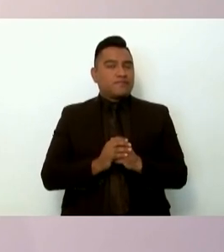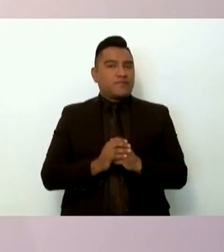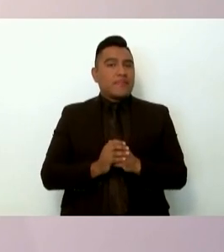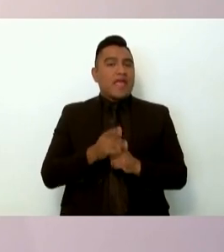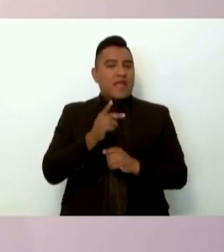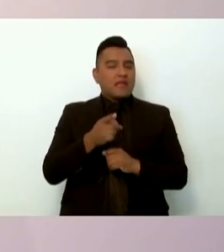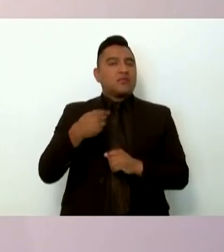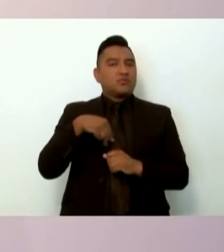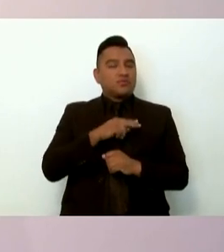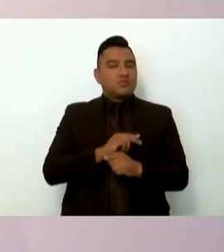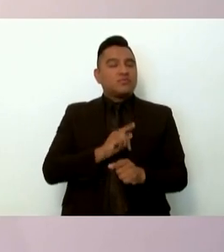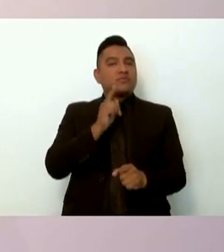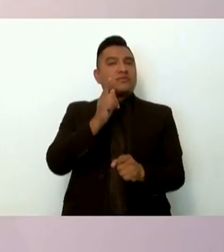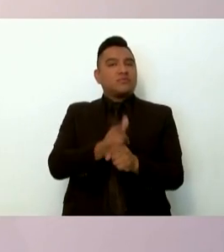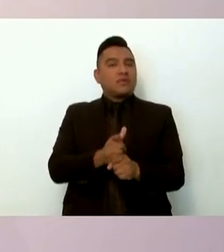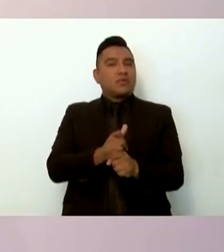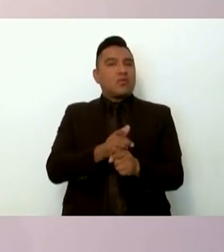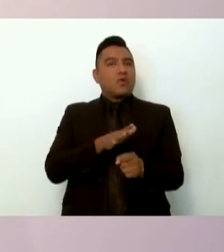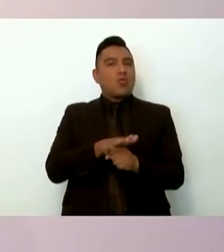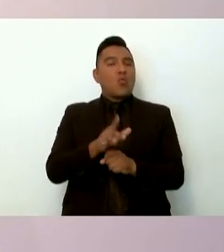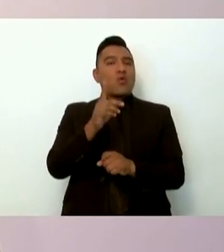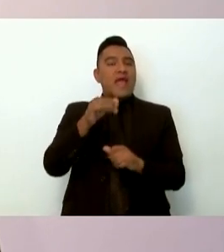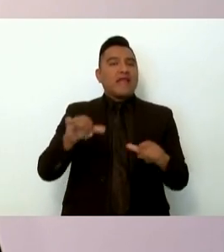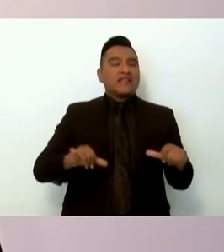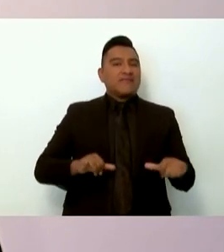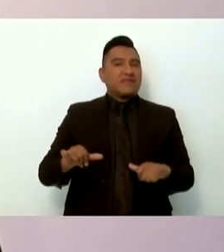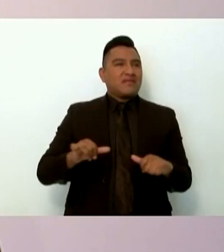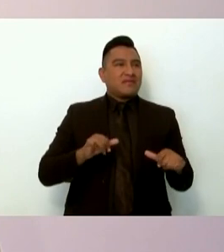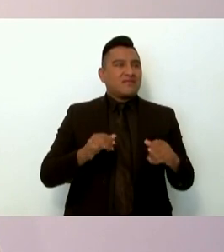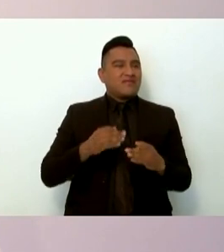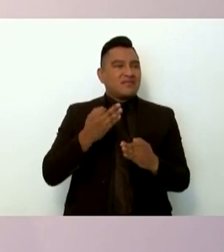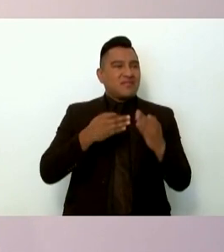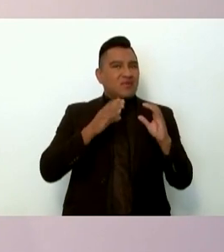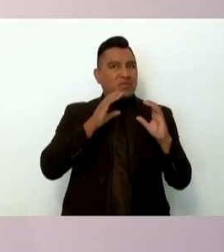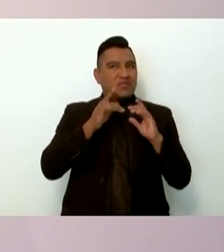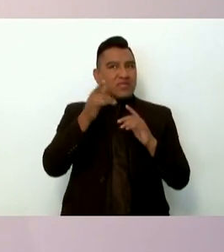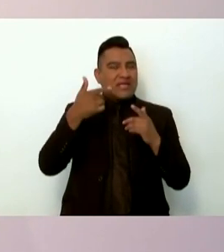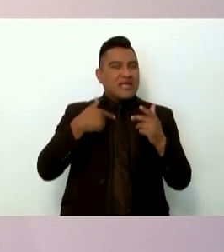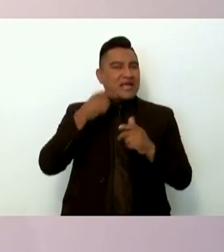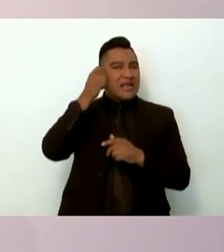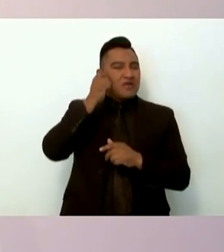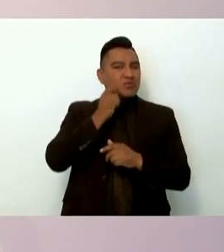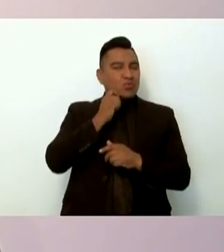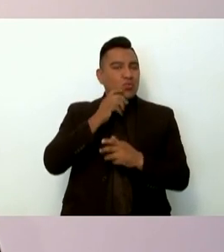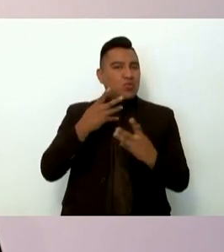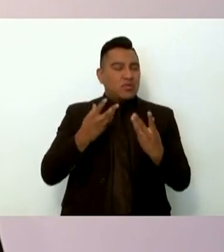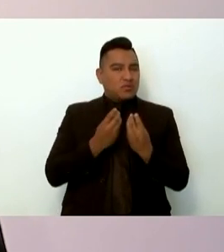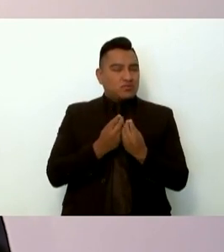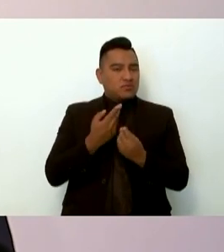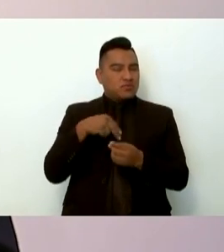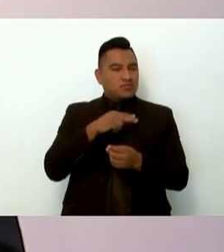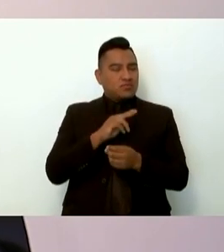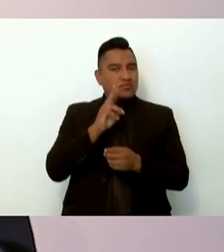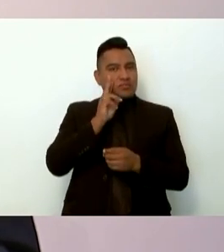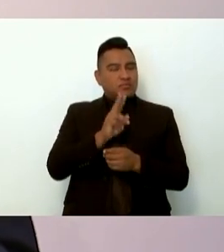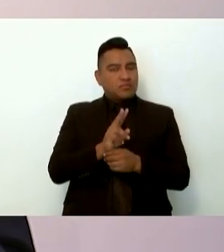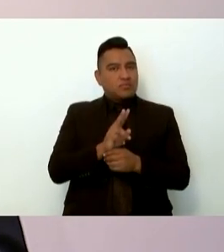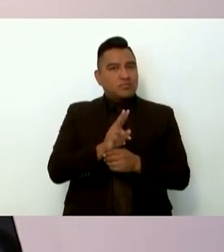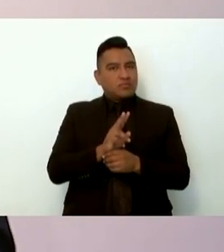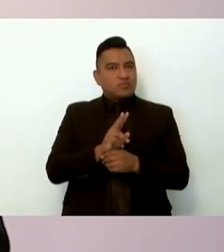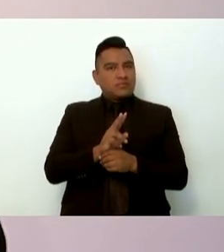identificar una actividad inusual de comunicaciones en Guerreros Unidos que indicaría el momento